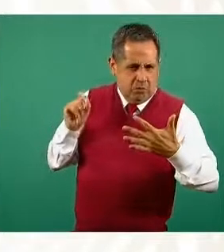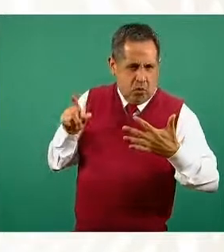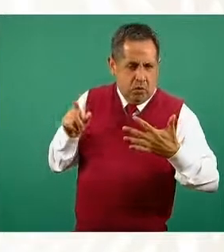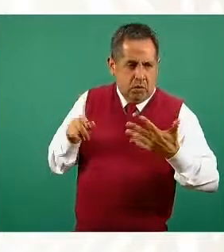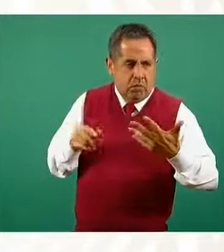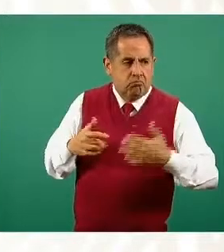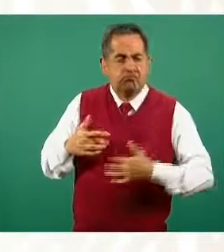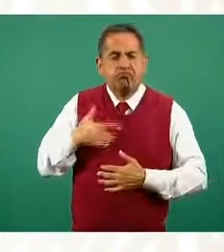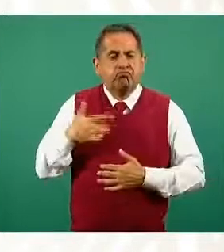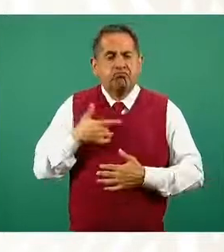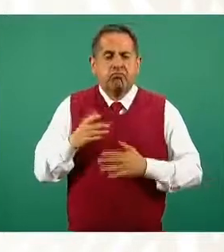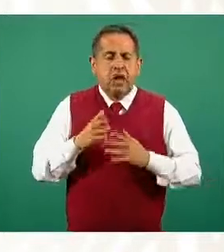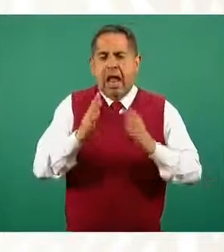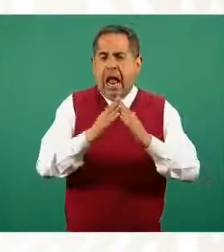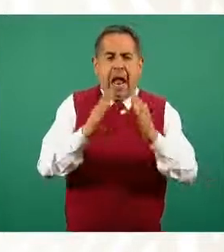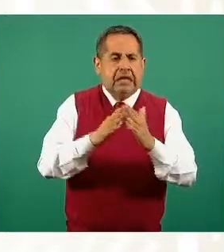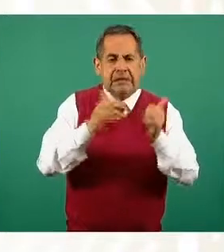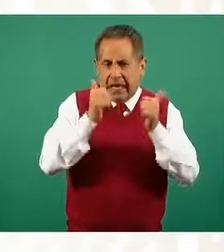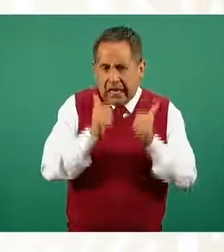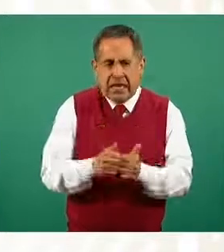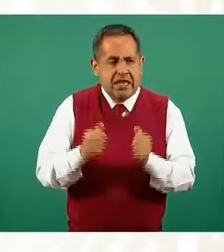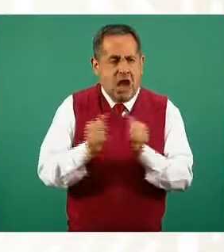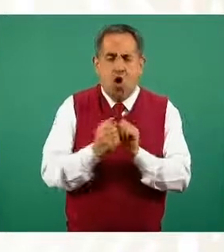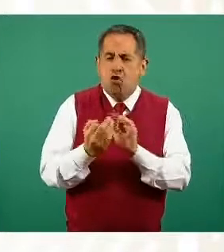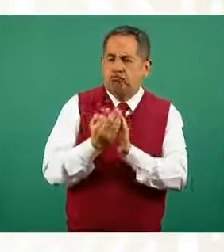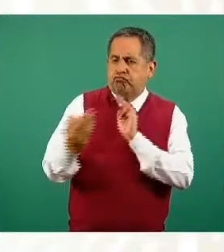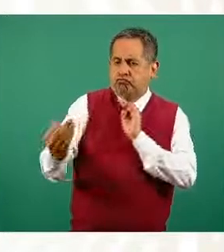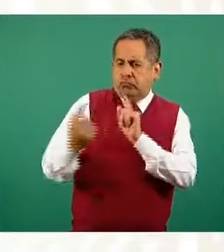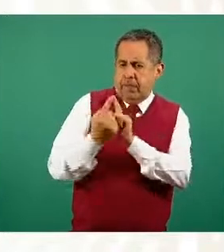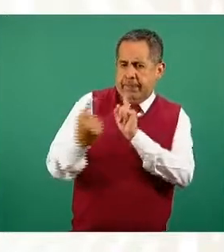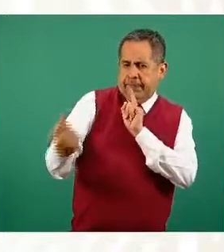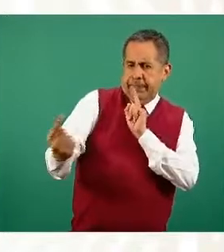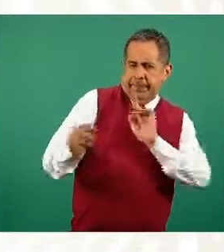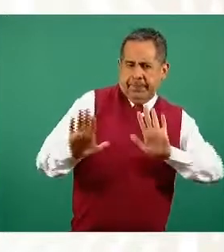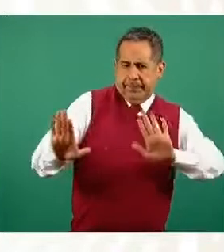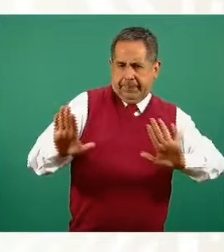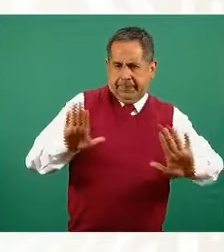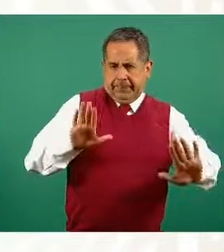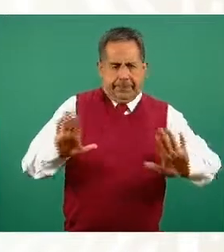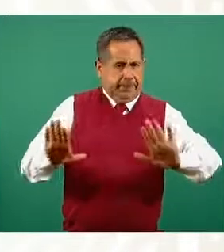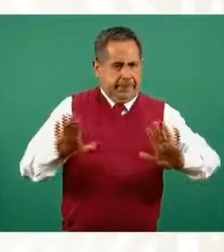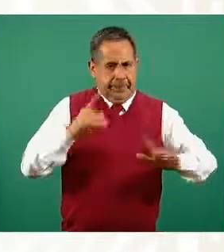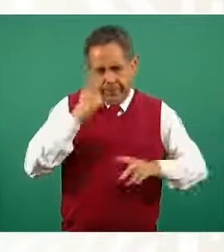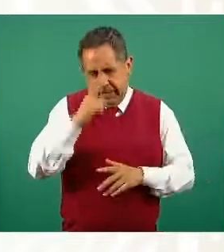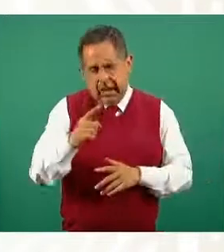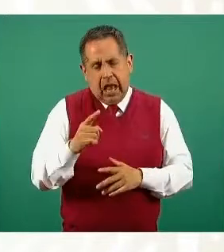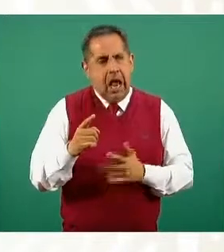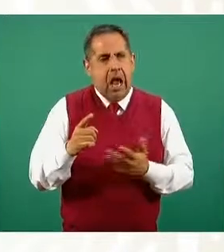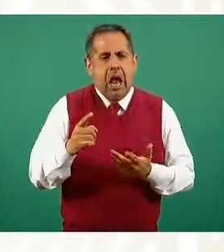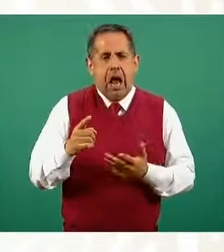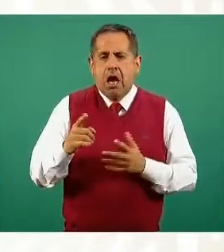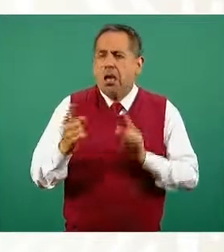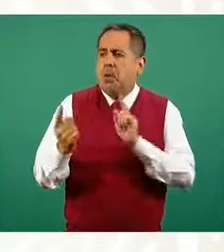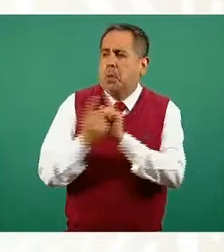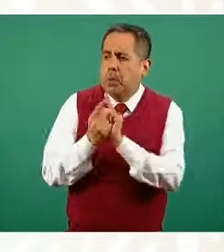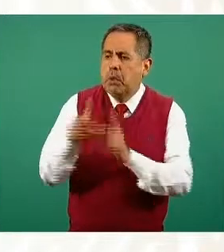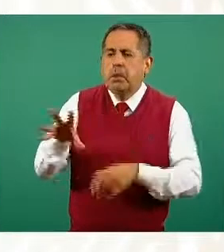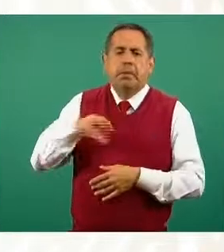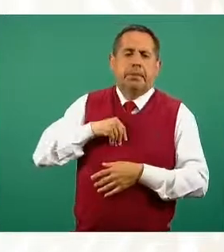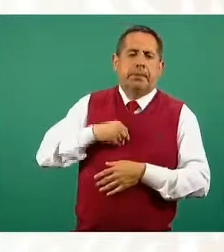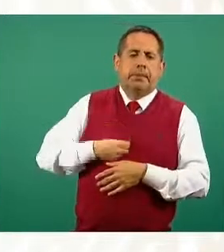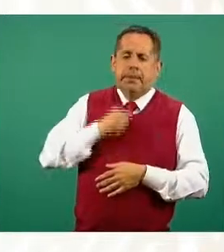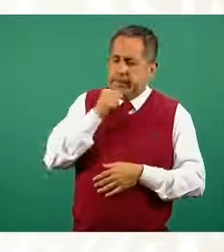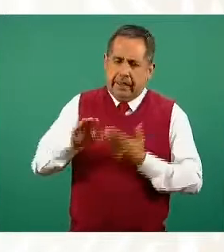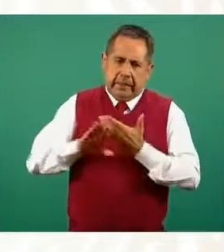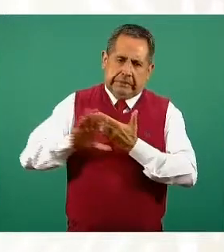mantenerse en casa con las medidas de sana distancia para evitar el contagio de la misma